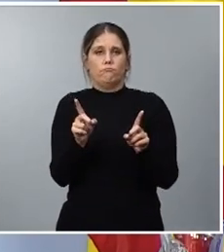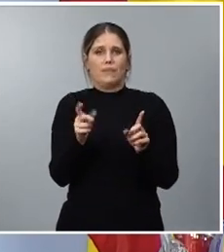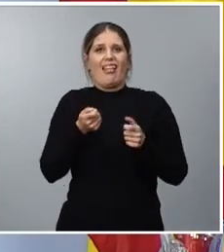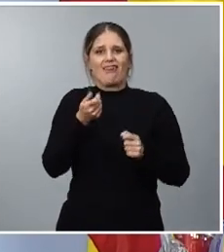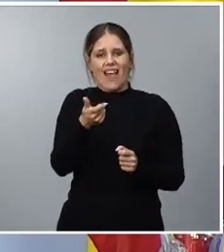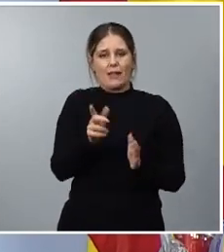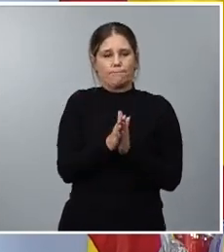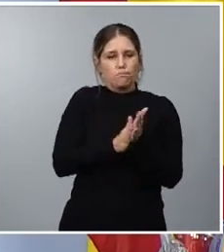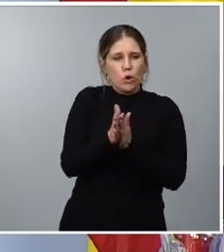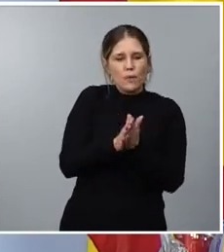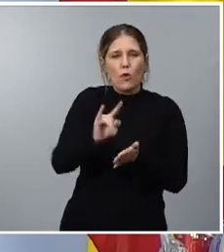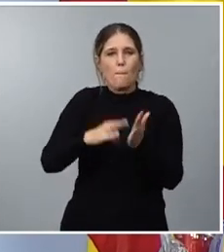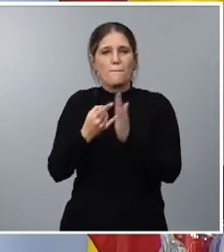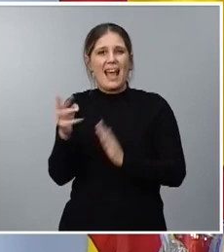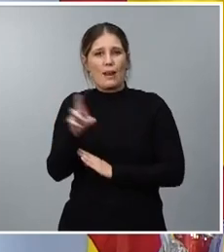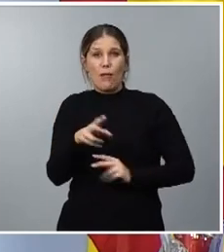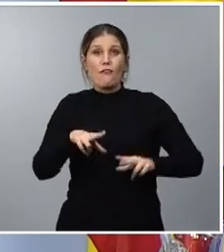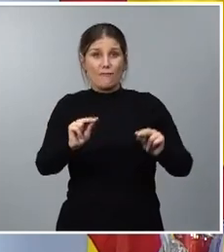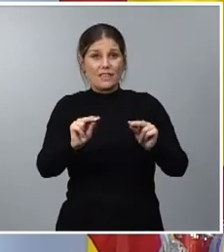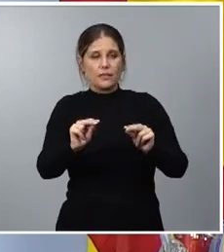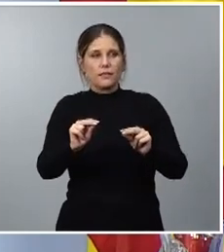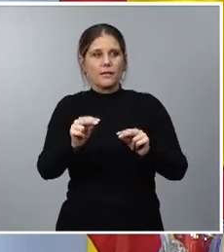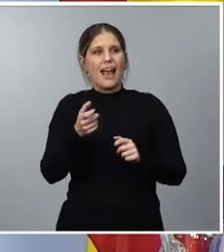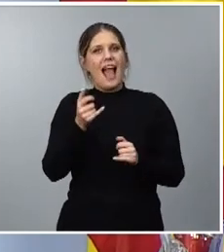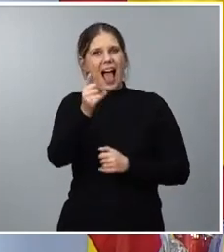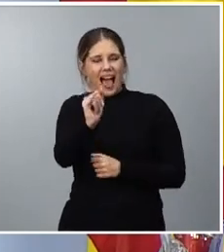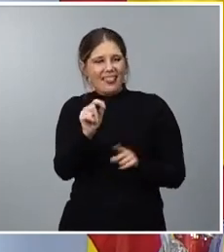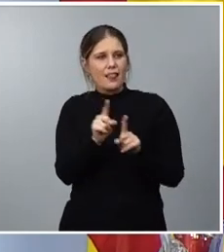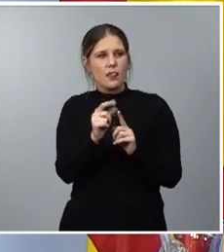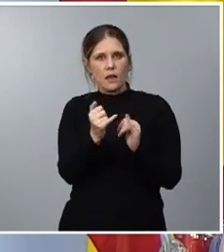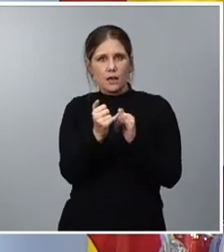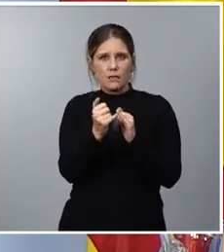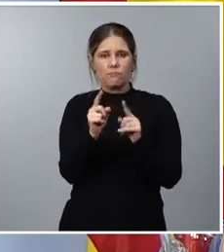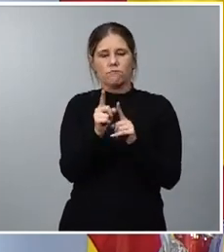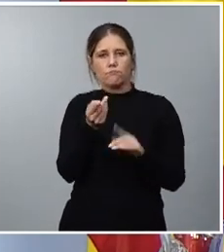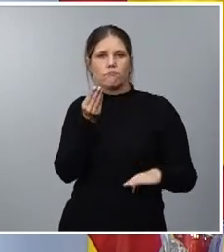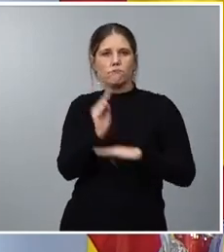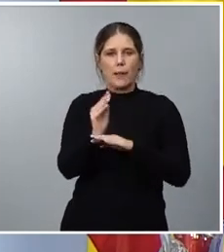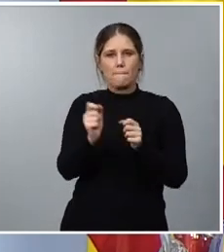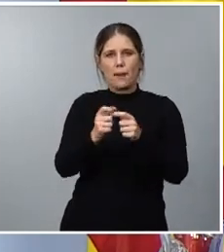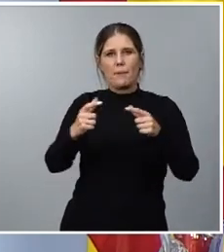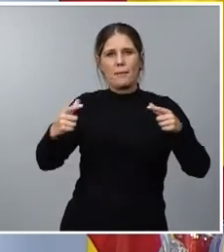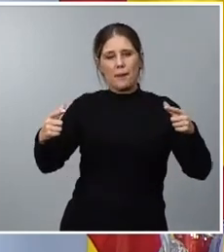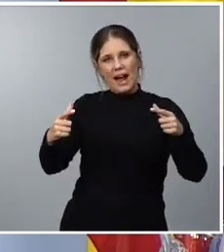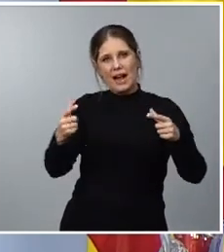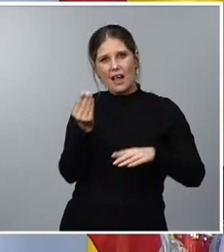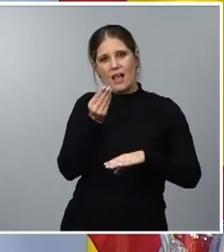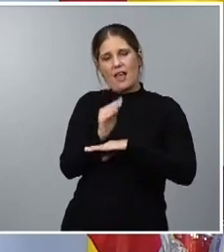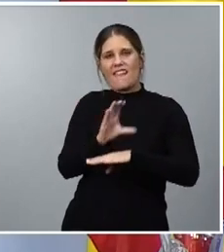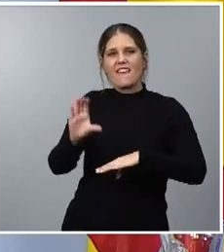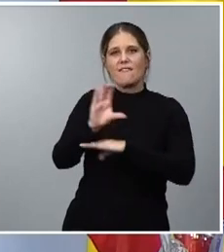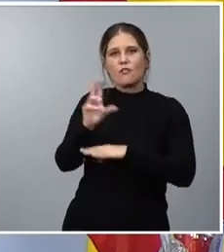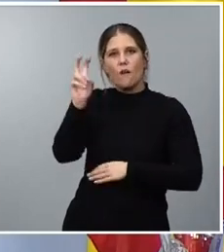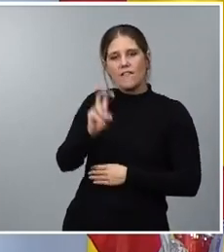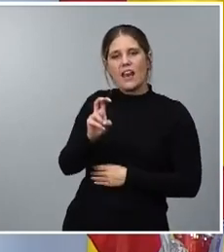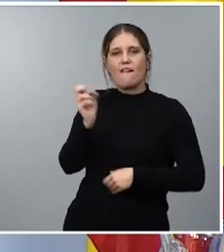procedentes del plan de recuperación habrá una tendencia en el incremento a la inversión procedente de los fondos